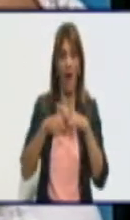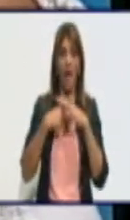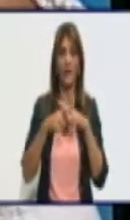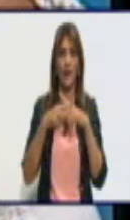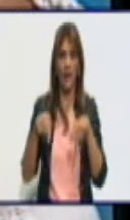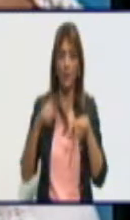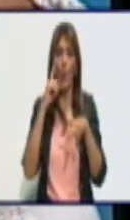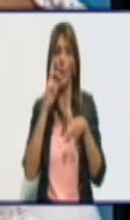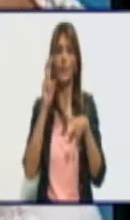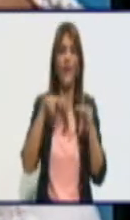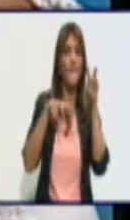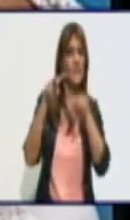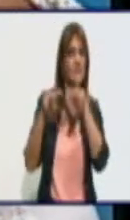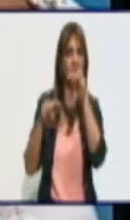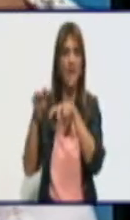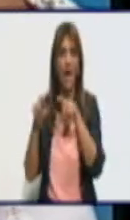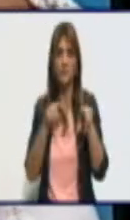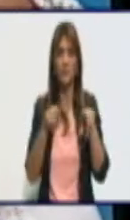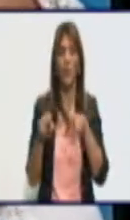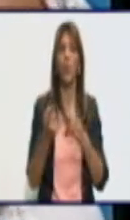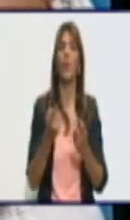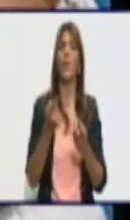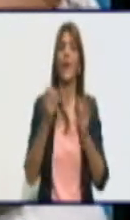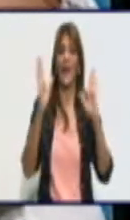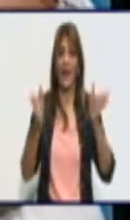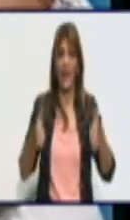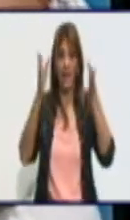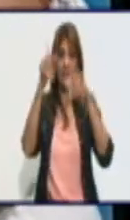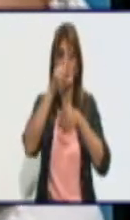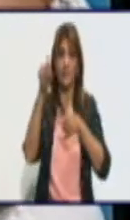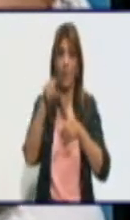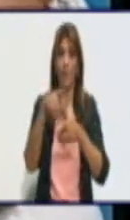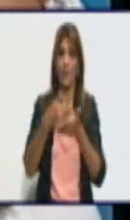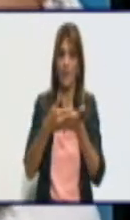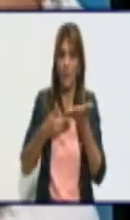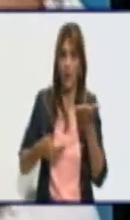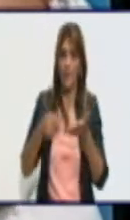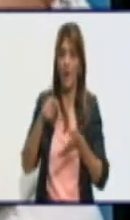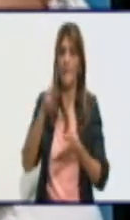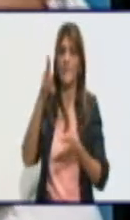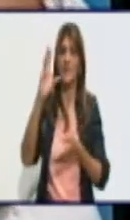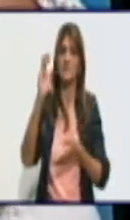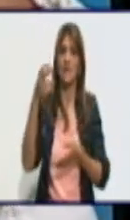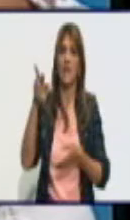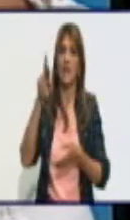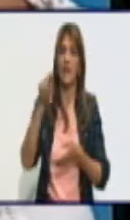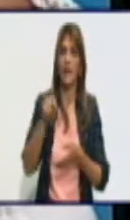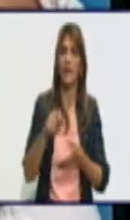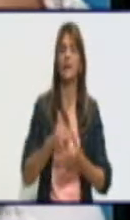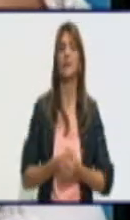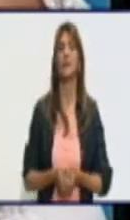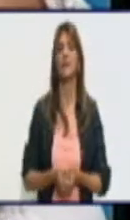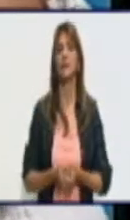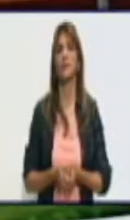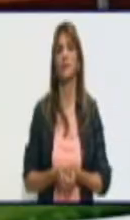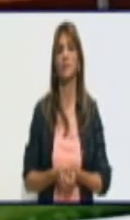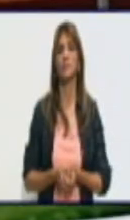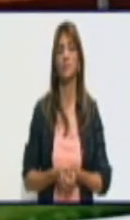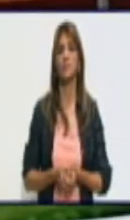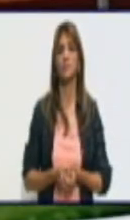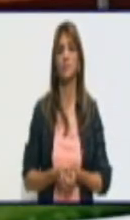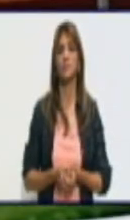revisando al equipo y esperemos que tenga solución. De no tenerla acá en la provincia, bueno, pues se solicitarían los expertos. ¿Esto